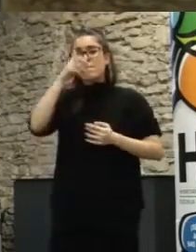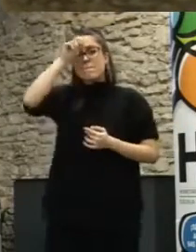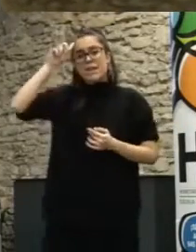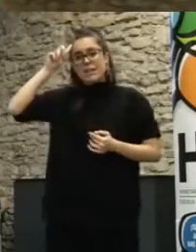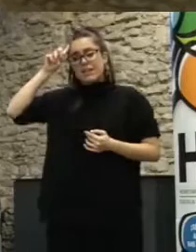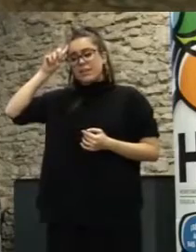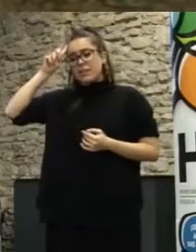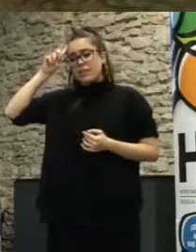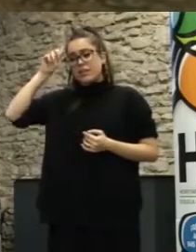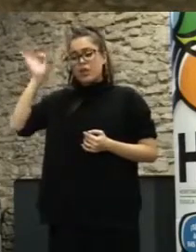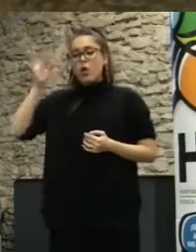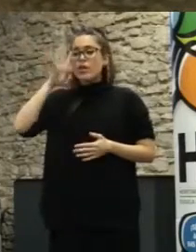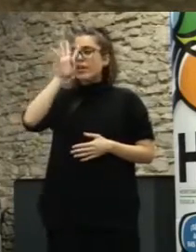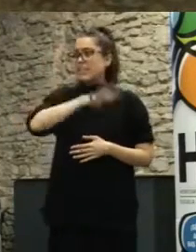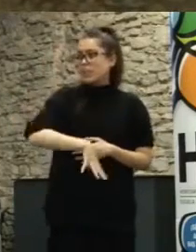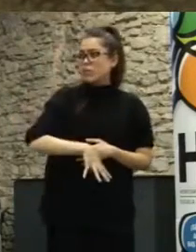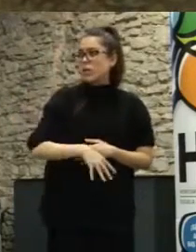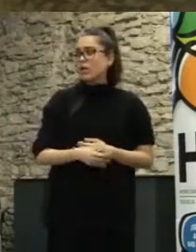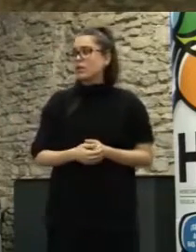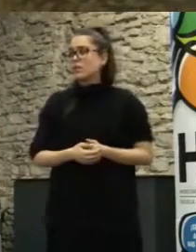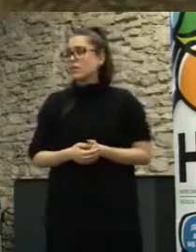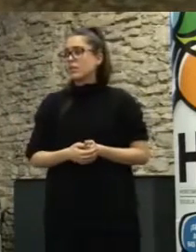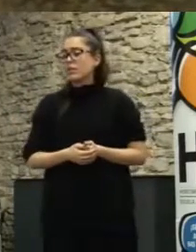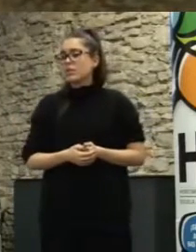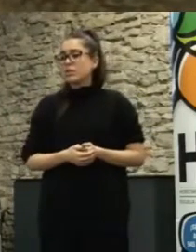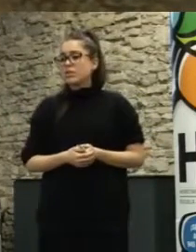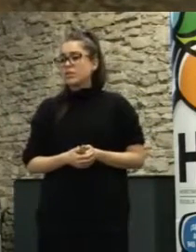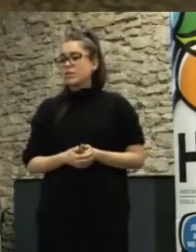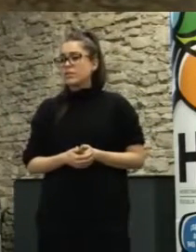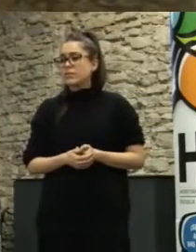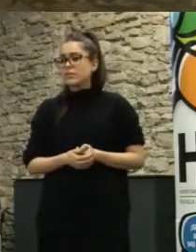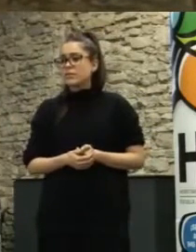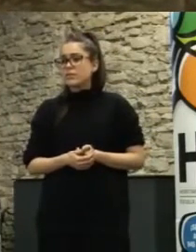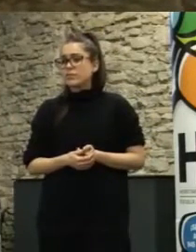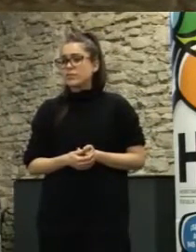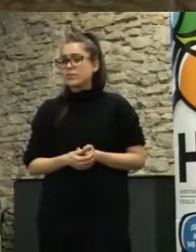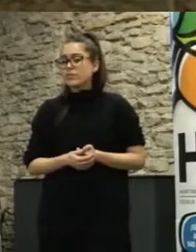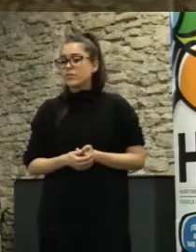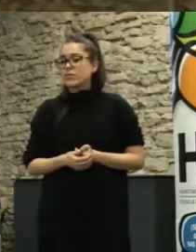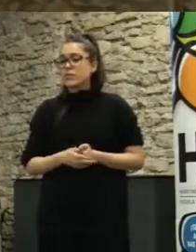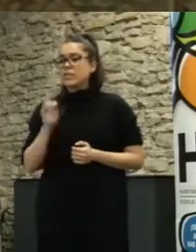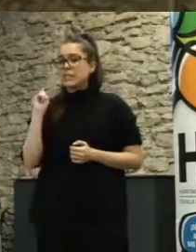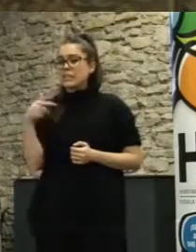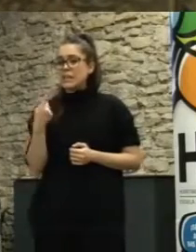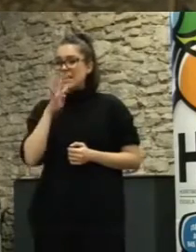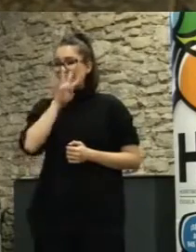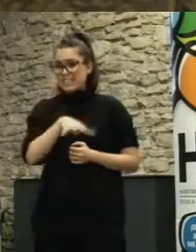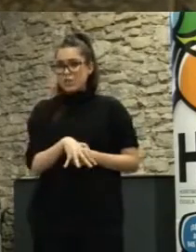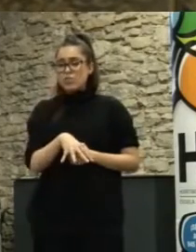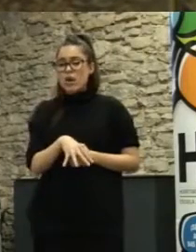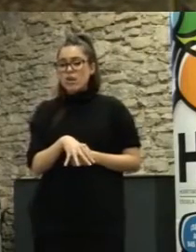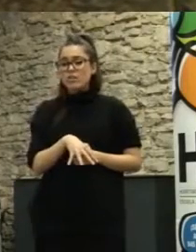en Cataluña en el caso del laboratorio también de Acoruña laboratorio ciudadano